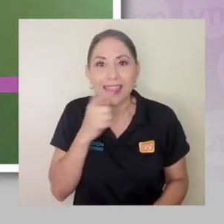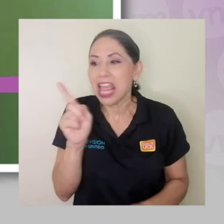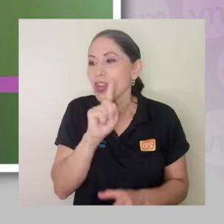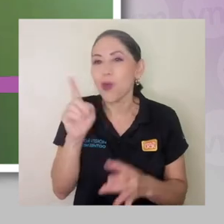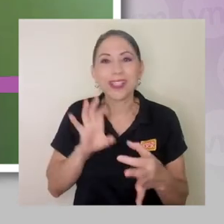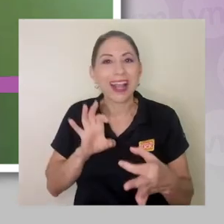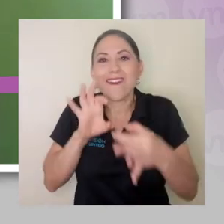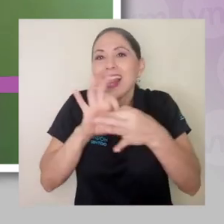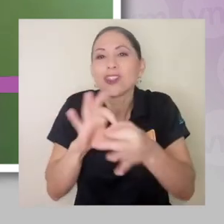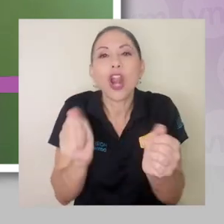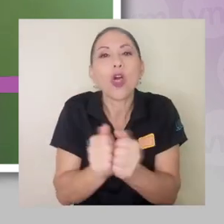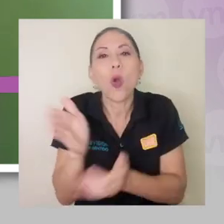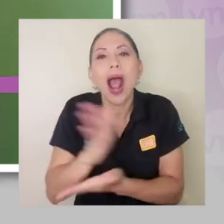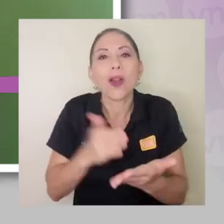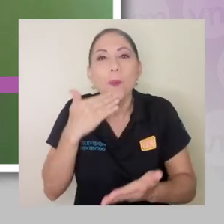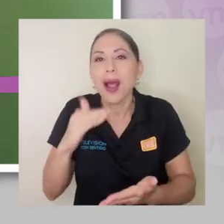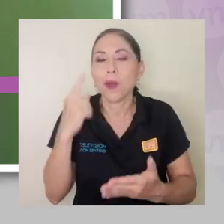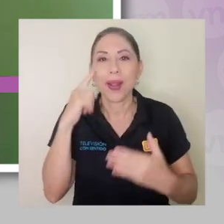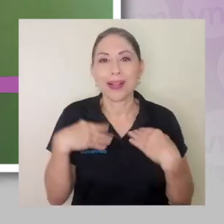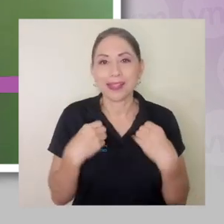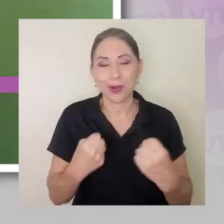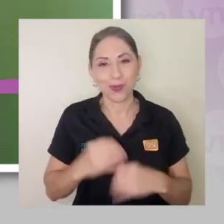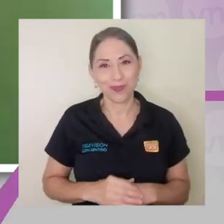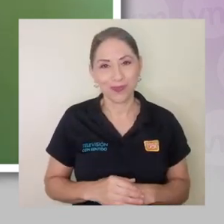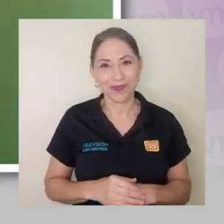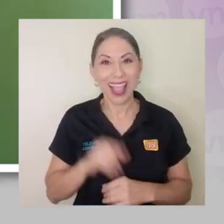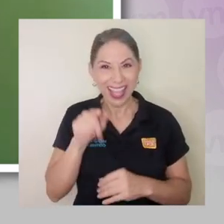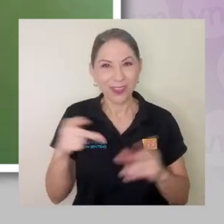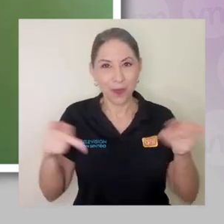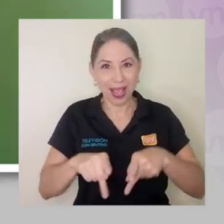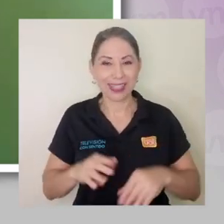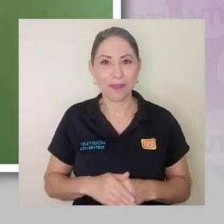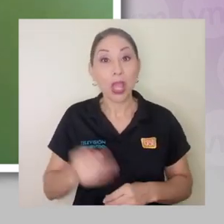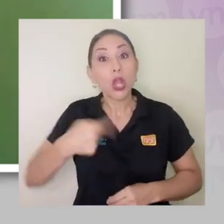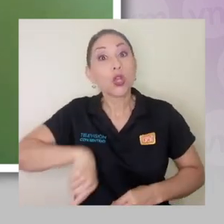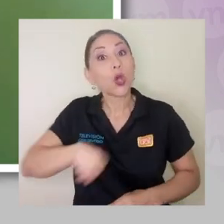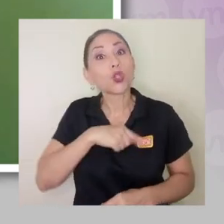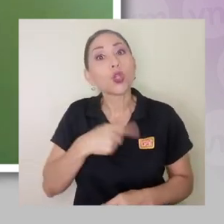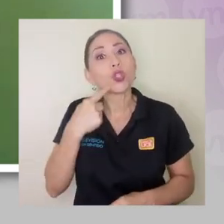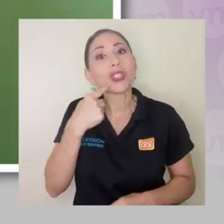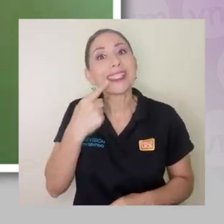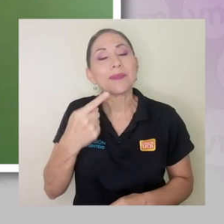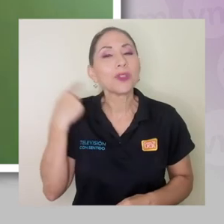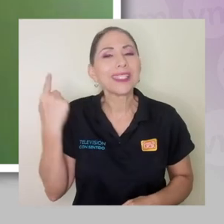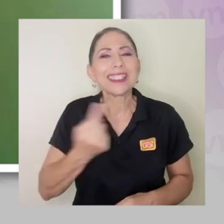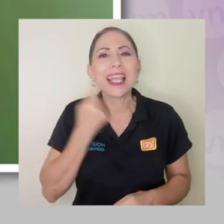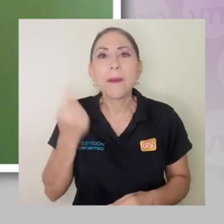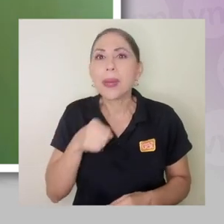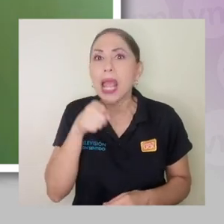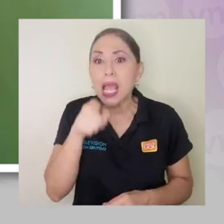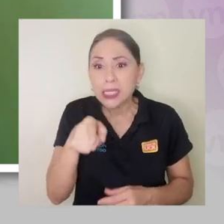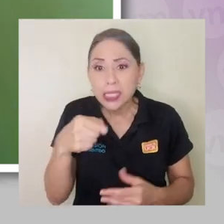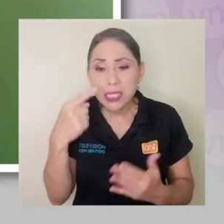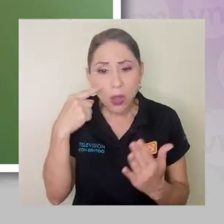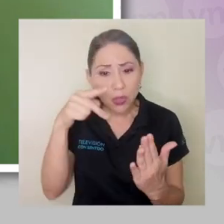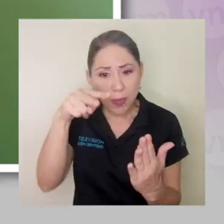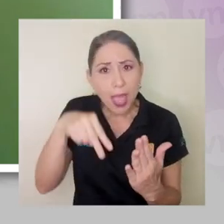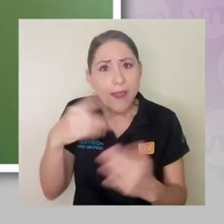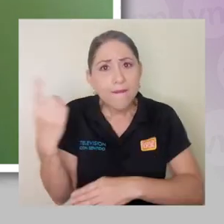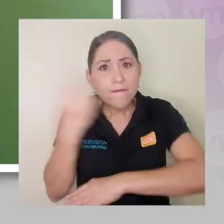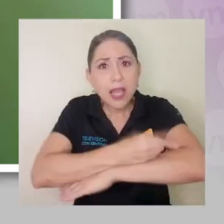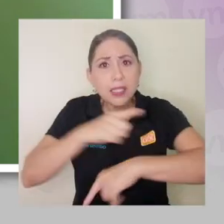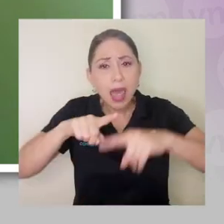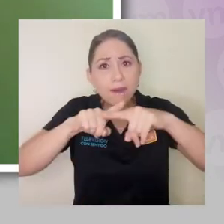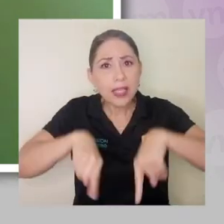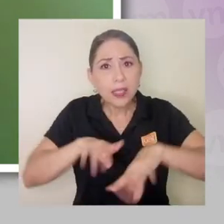Porque entonces, la gente, y de hecho, o nosotros lo que promovemos es que si el alimento está vencido no lo consuma porque no